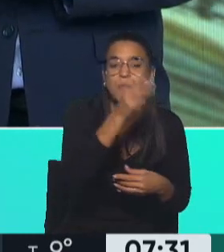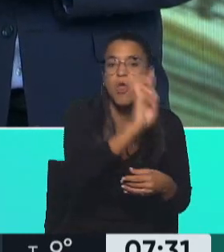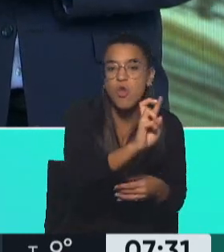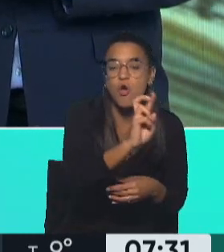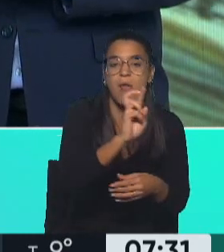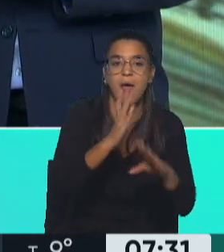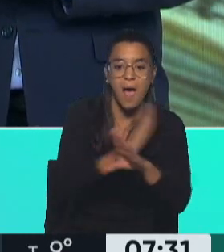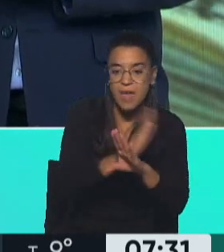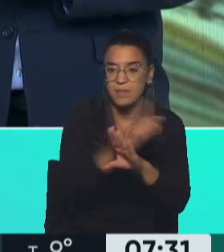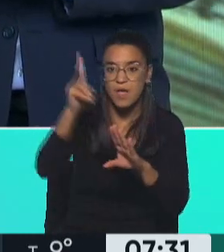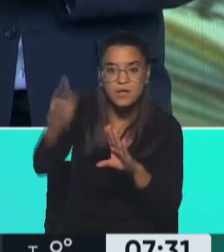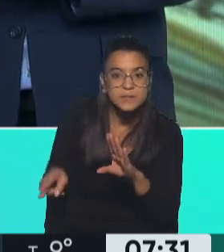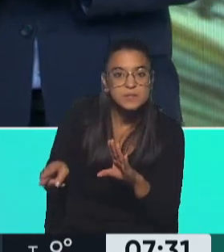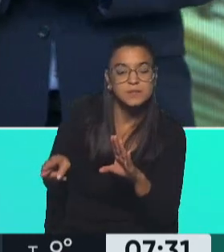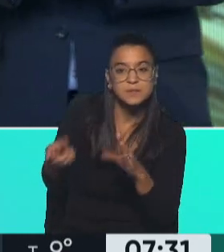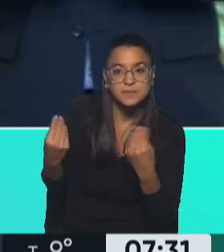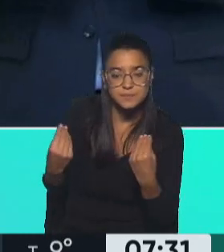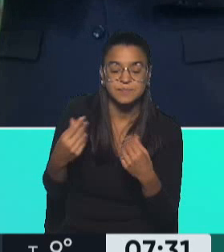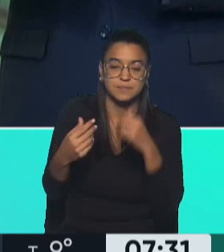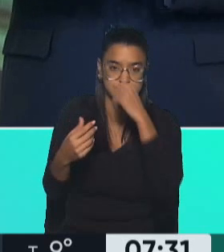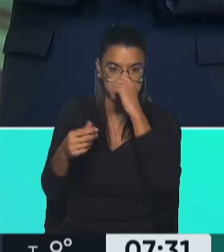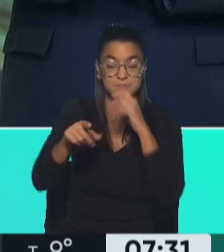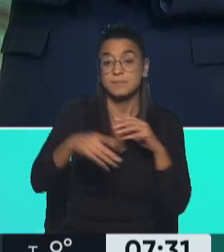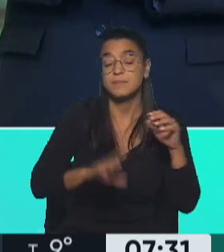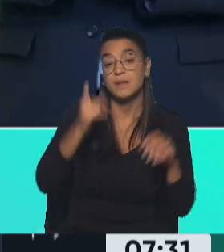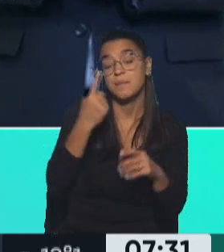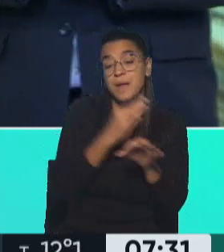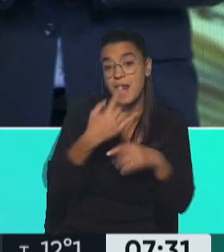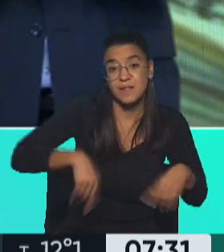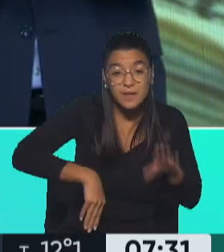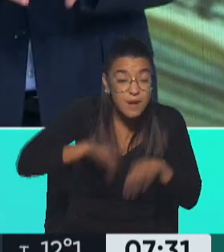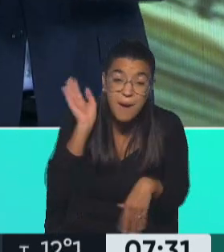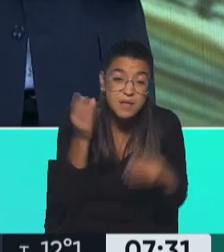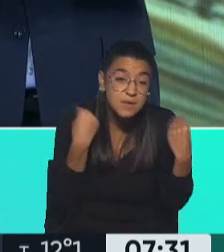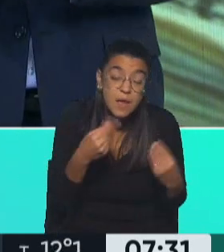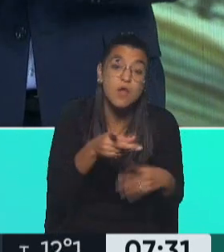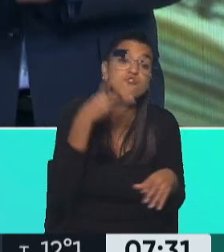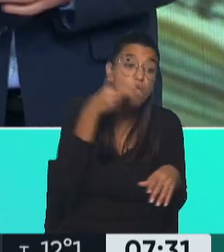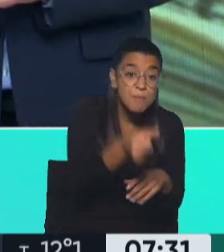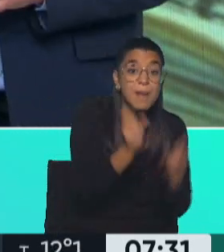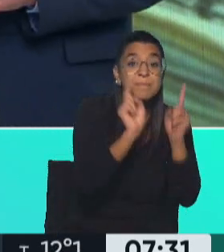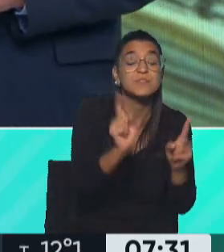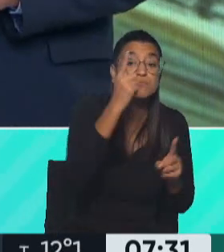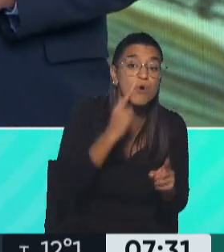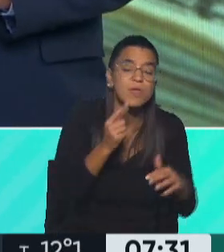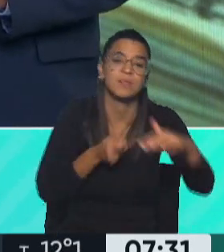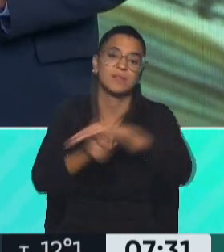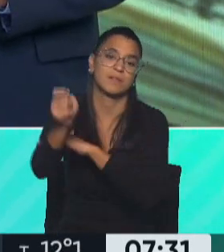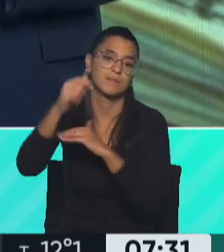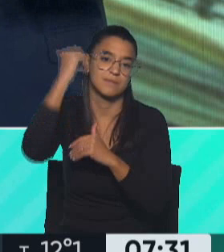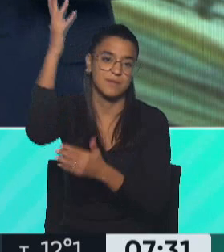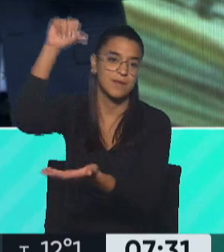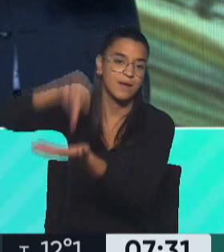justo antes de que se dispusiera el cepo cambiario? La característica principal de esas operaciones es que compraron y en el mismo día transfirieron al exterior.